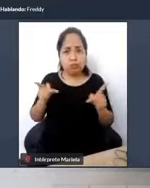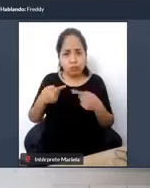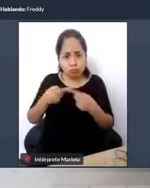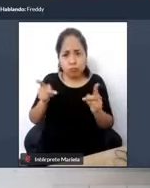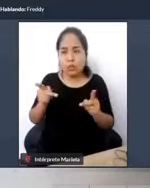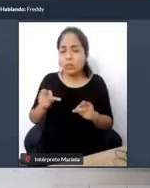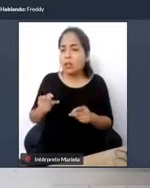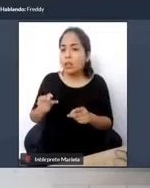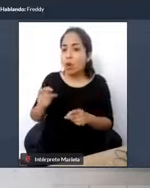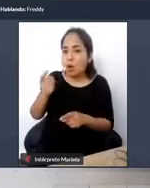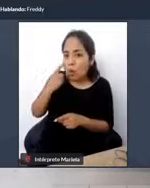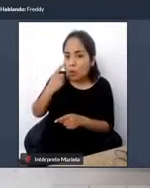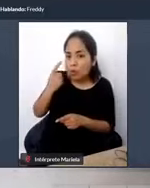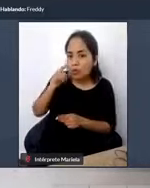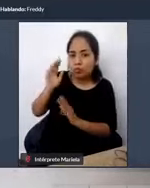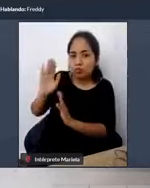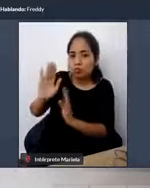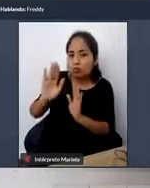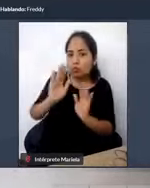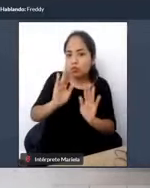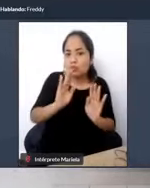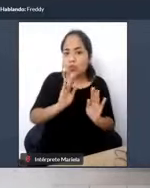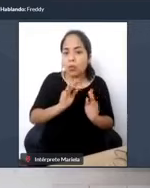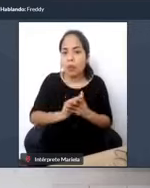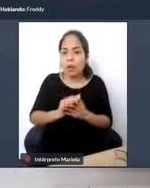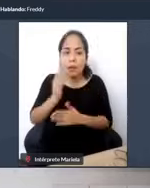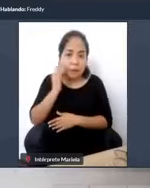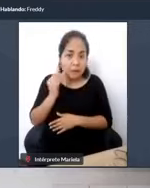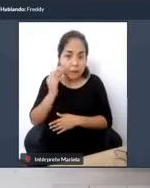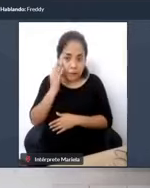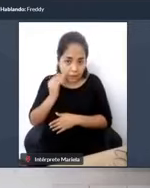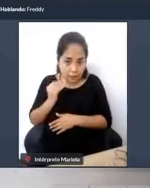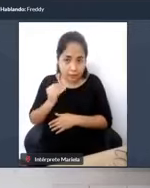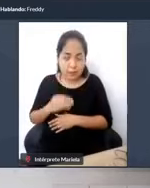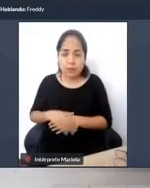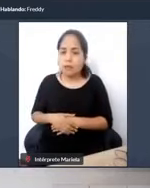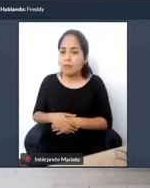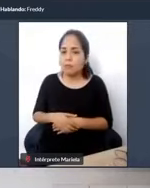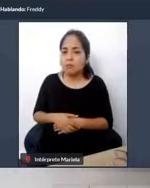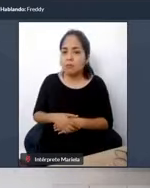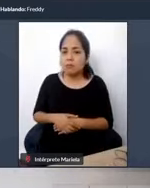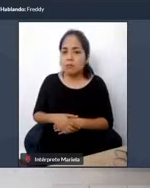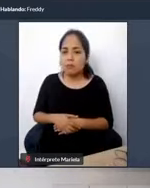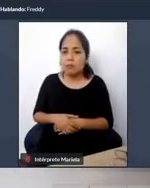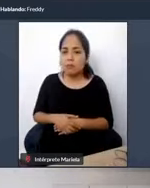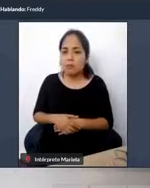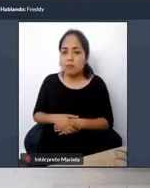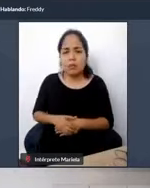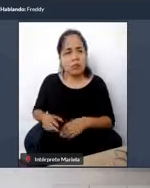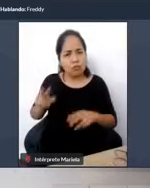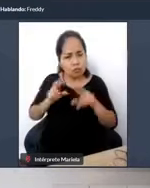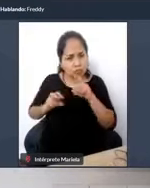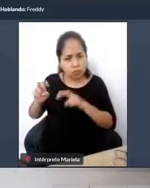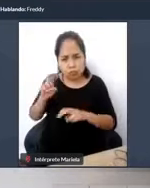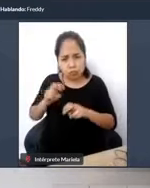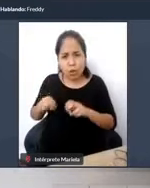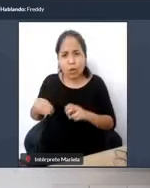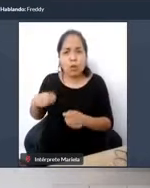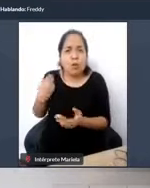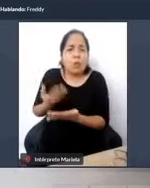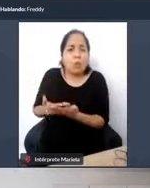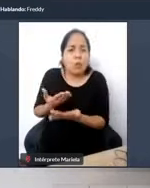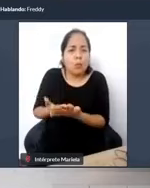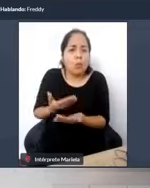los especialistas que nos acompañan como cada miércoles y también ir analizando, ir proponiendo de repente